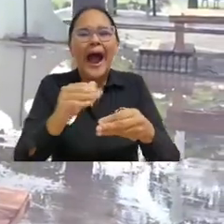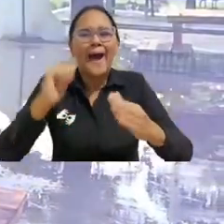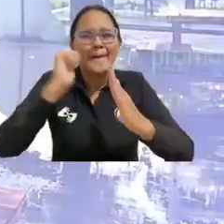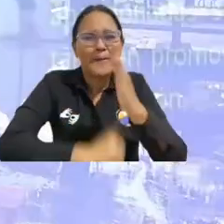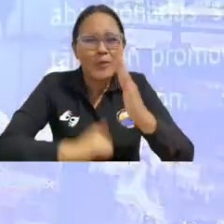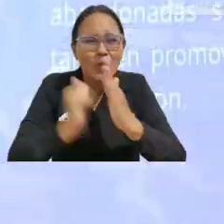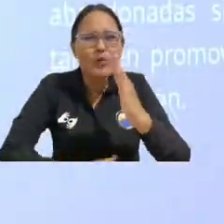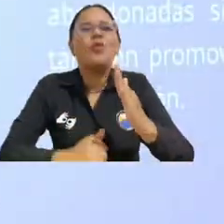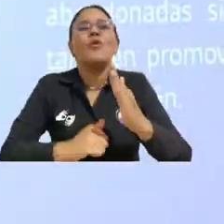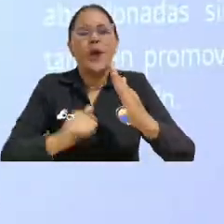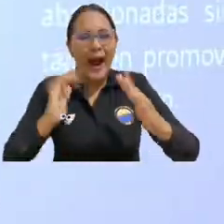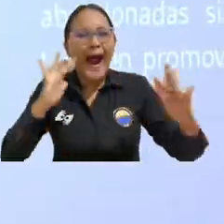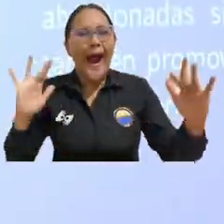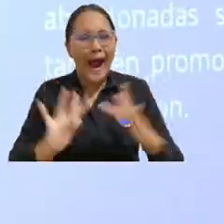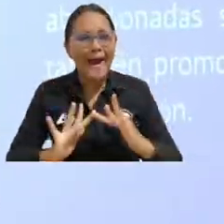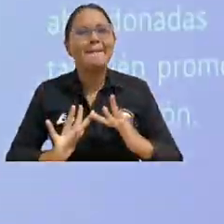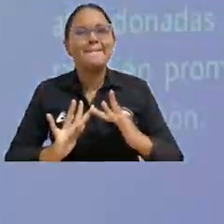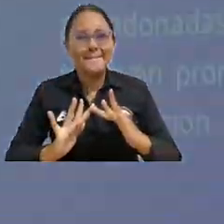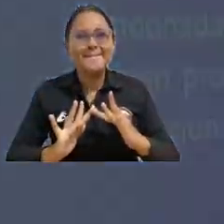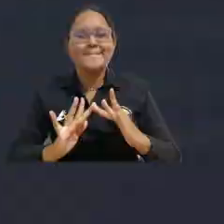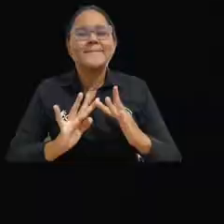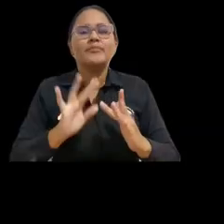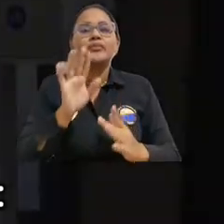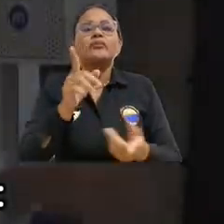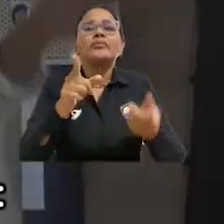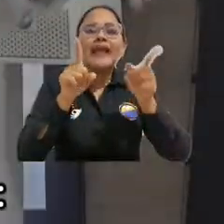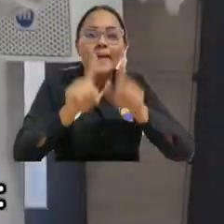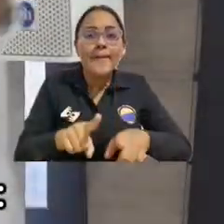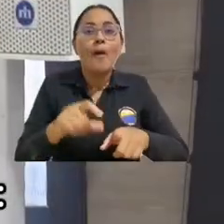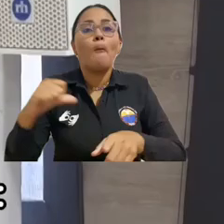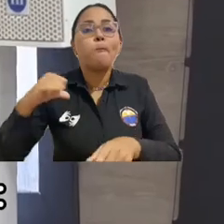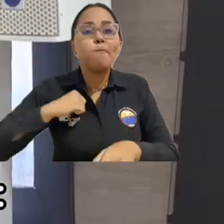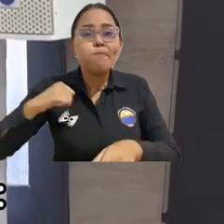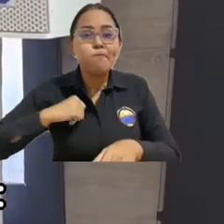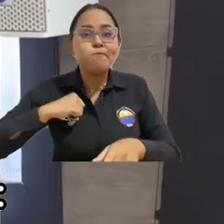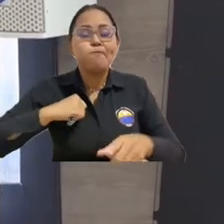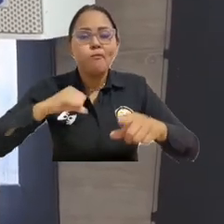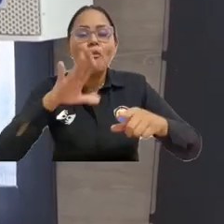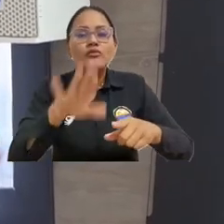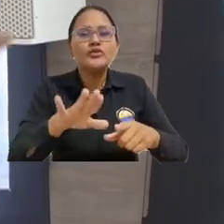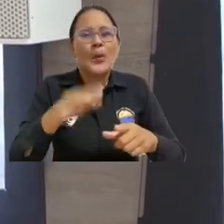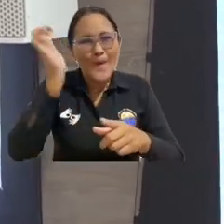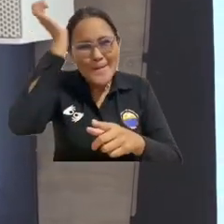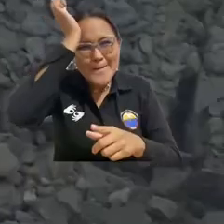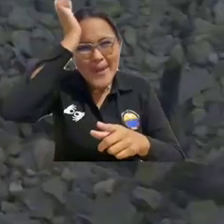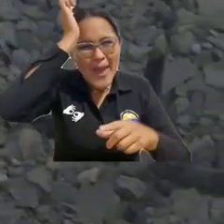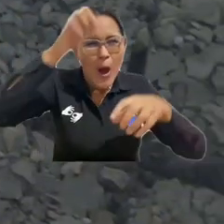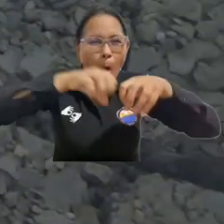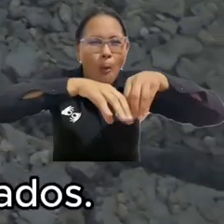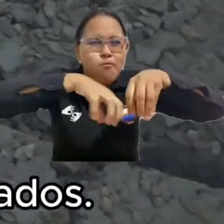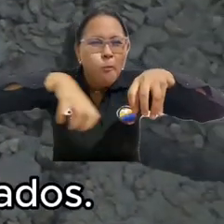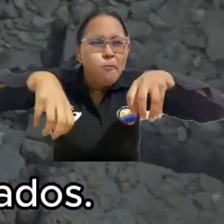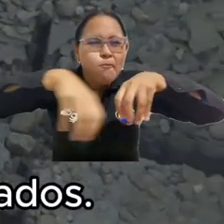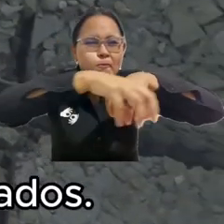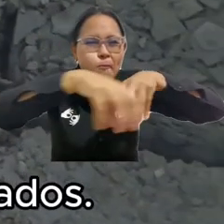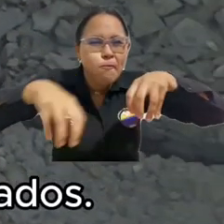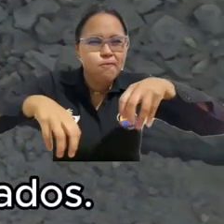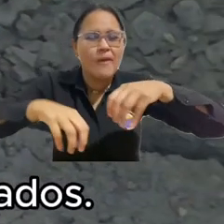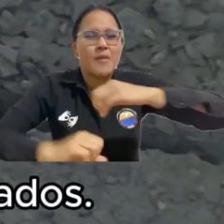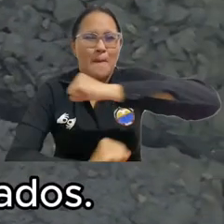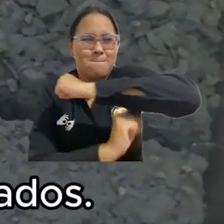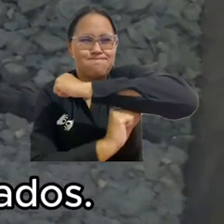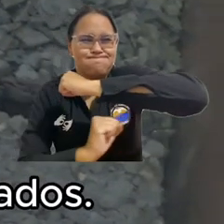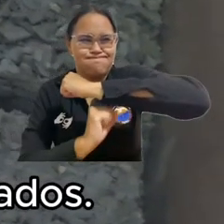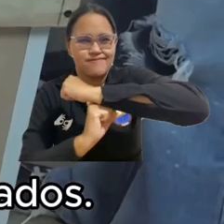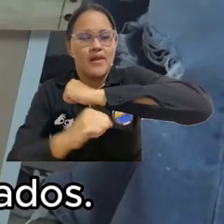caso casi 100% botellas. También se caracteriza por tener capas. La primera capa es la base, que es decir,